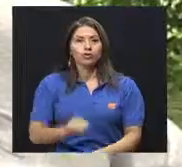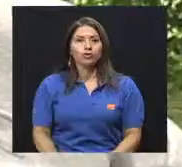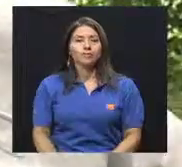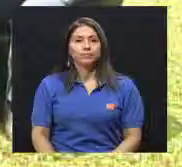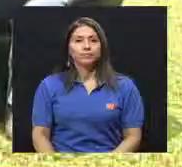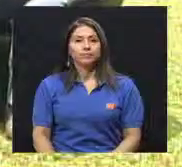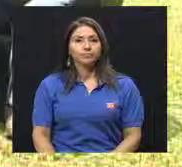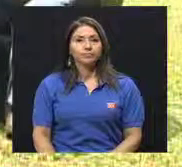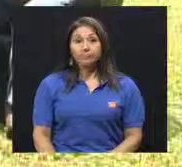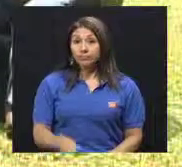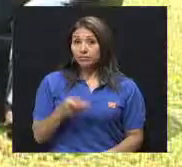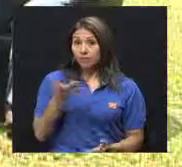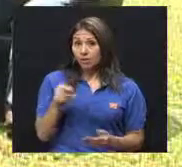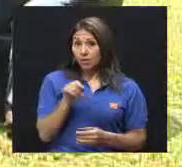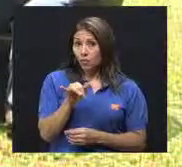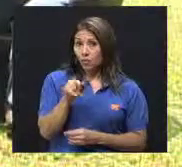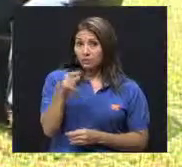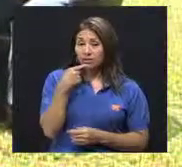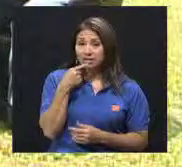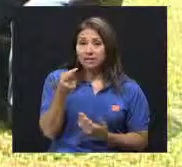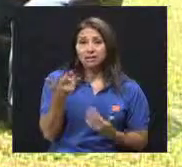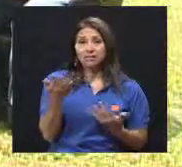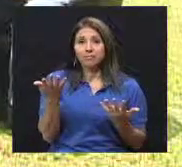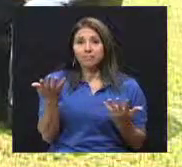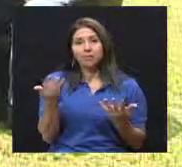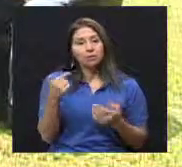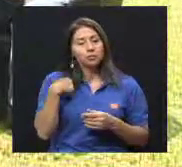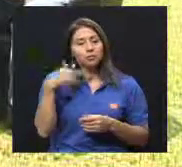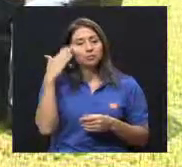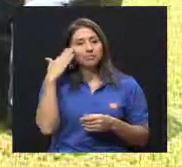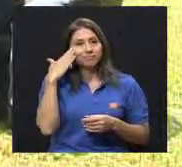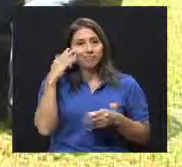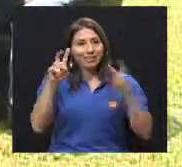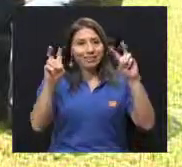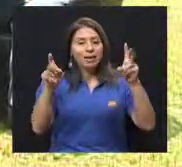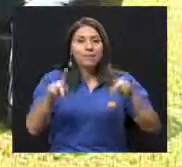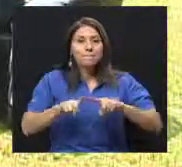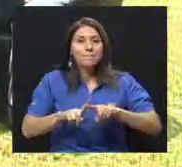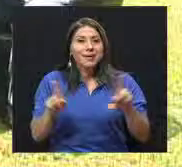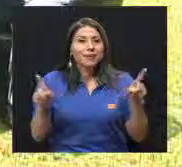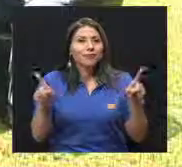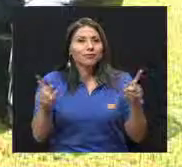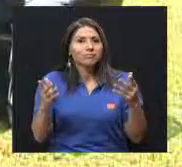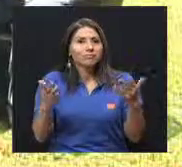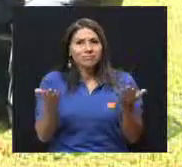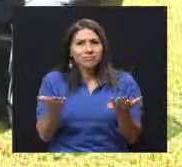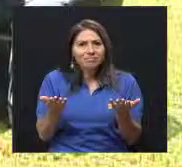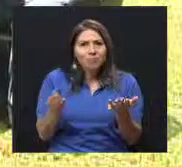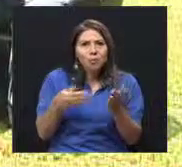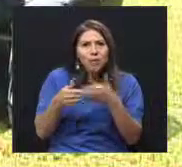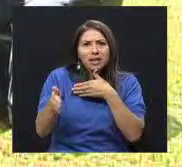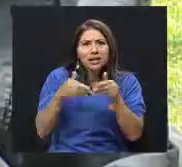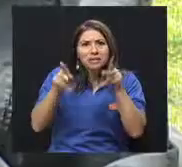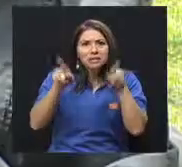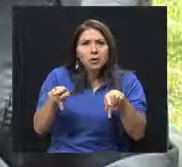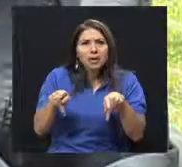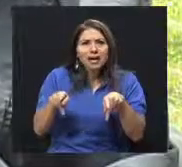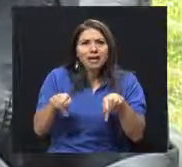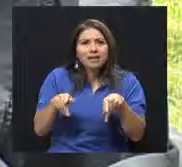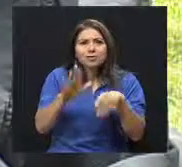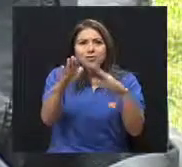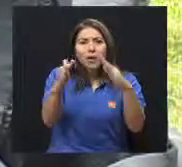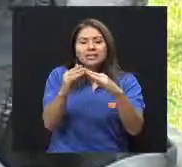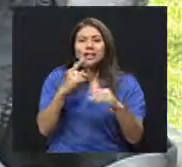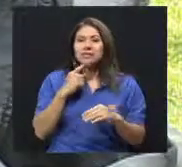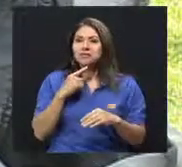Perdón, pero así como lo pone, ¿verdad? Obviamente, bueno, uno maneja el tema y no. Pero cualquier persona en la casa puede decir, Dave, si